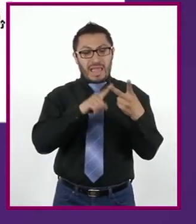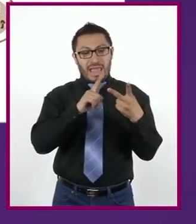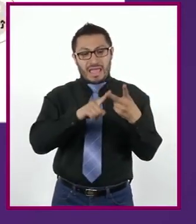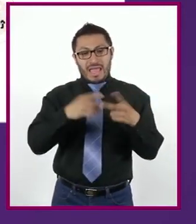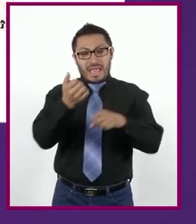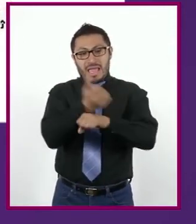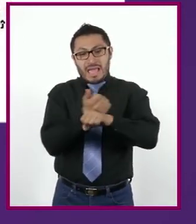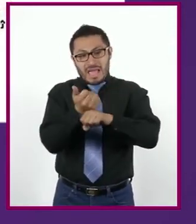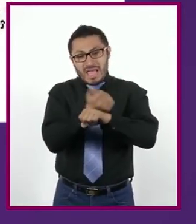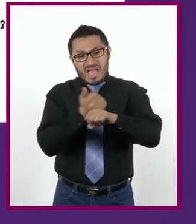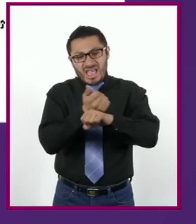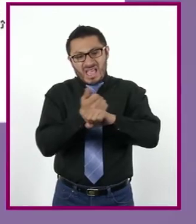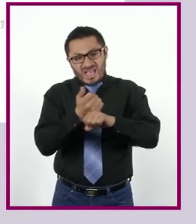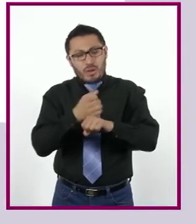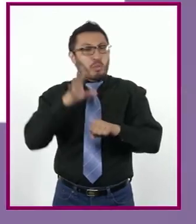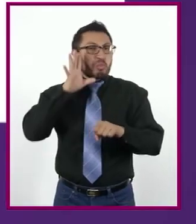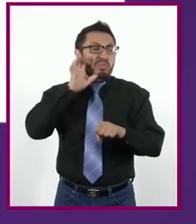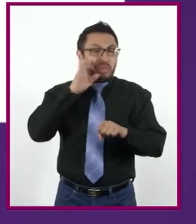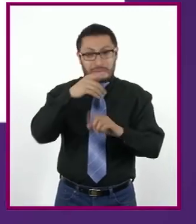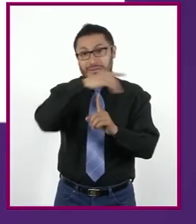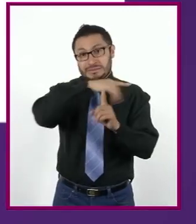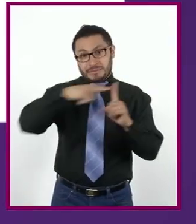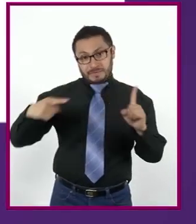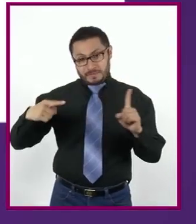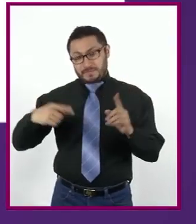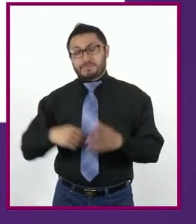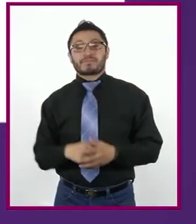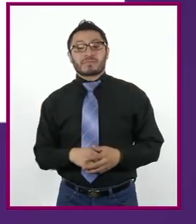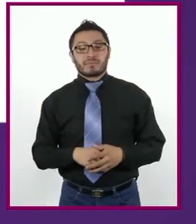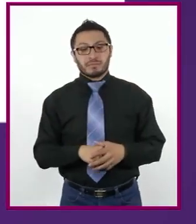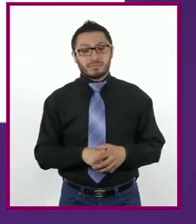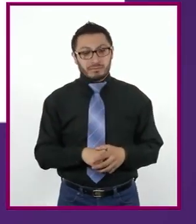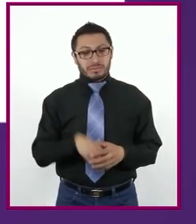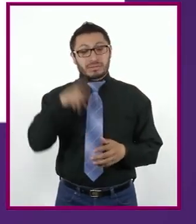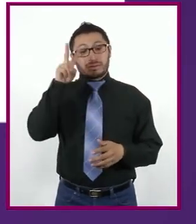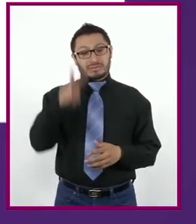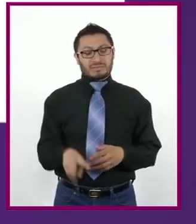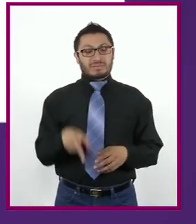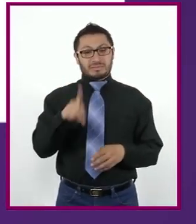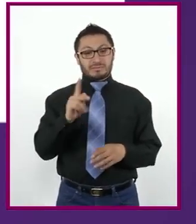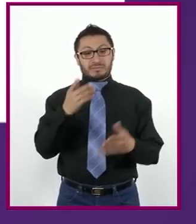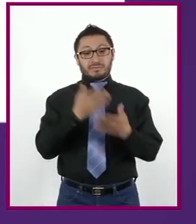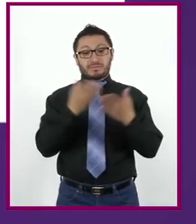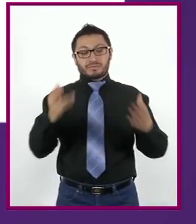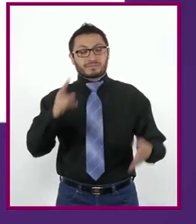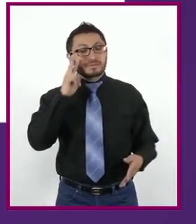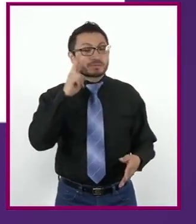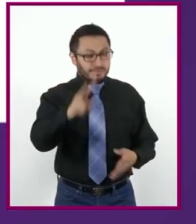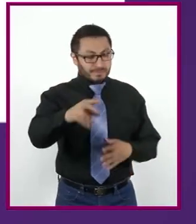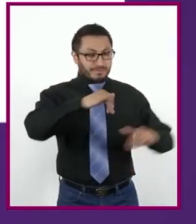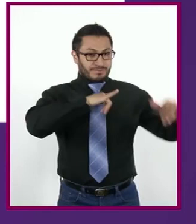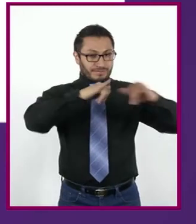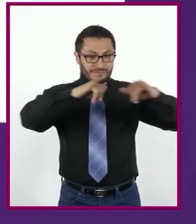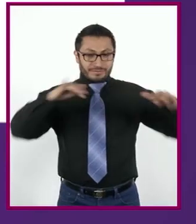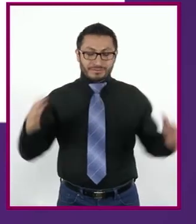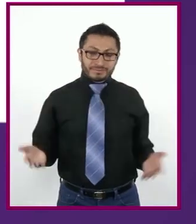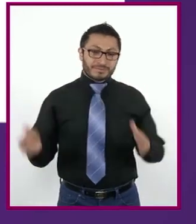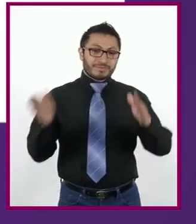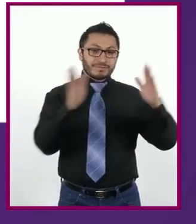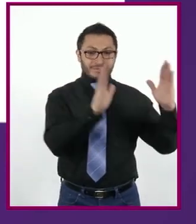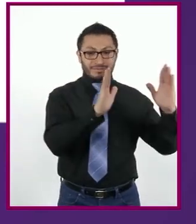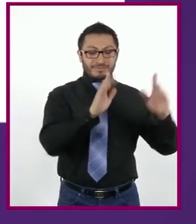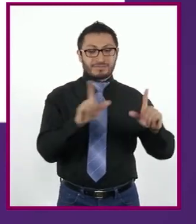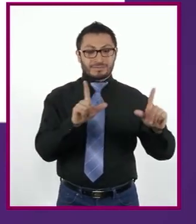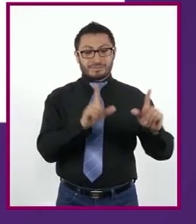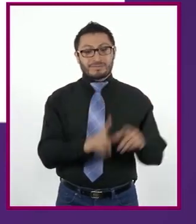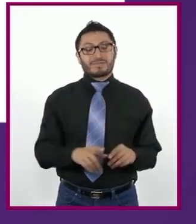que se ve como manchas naranjas. Así es, Víctor. Pero ahora, mira este mapa. Los índices de